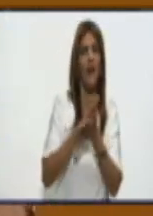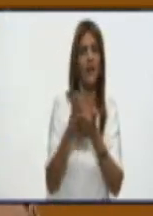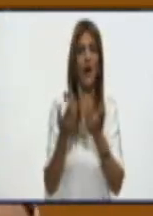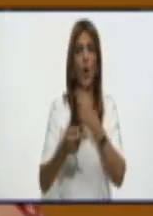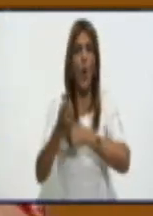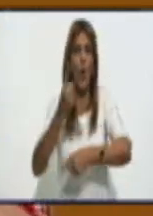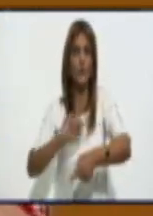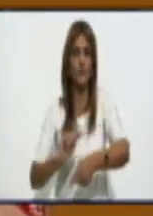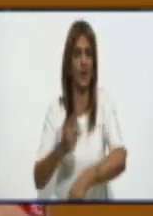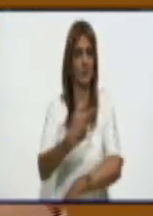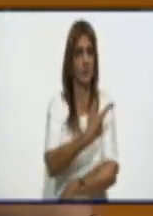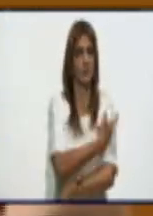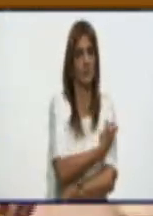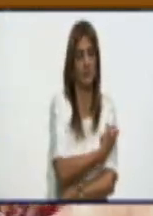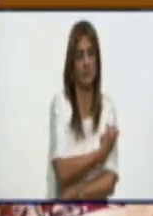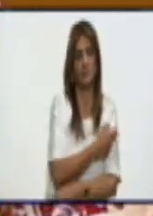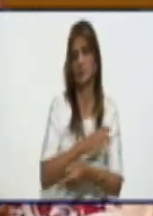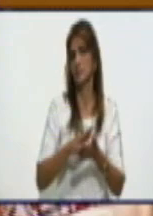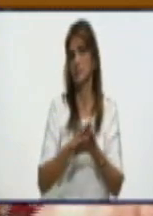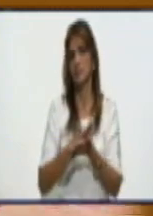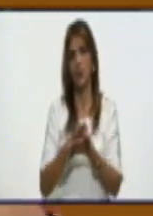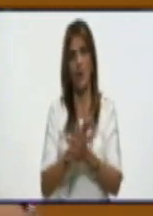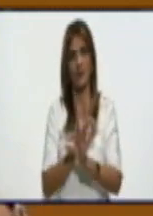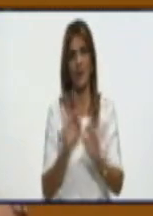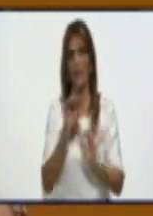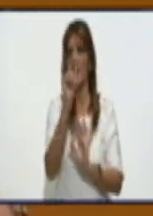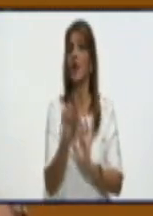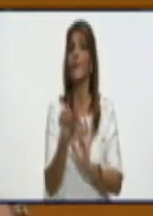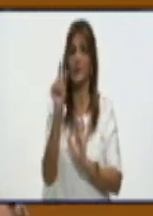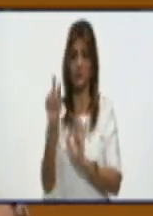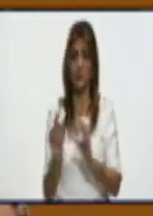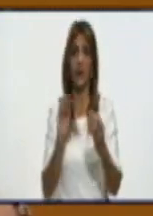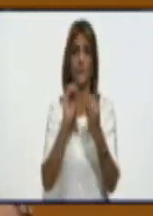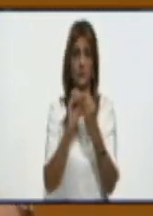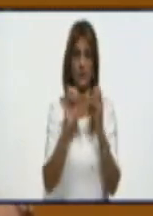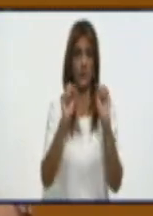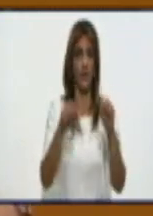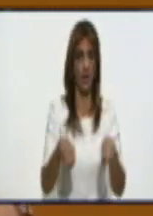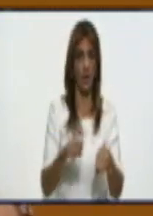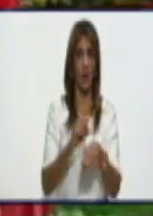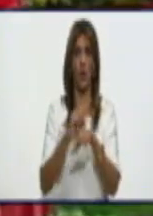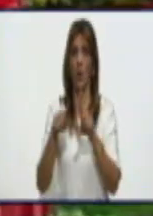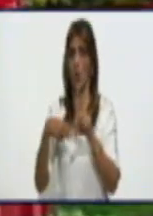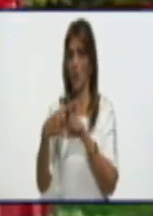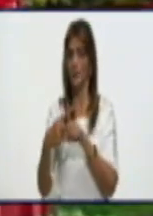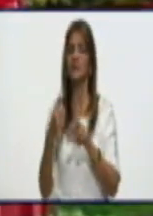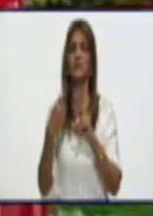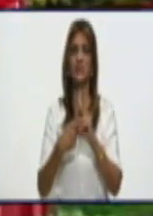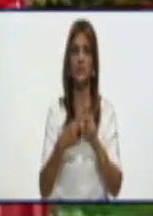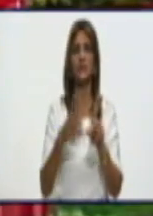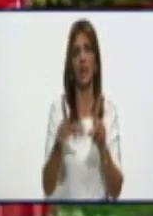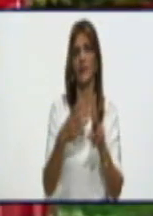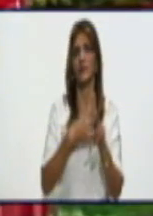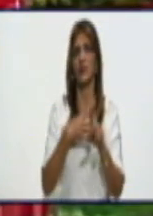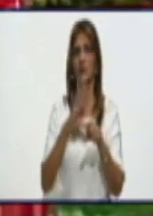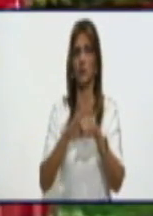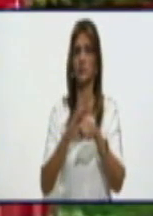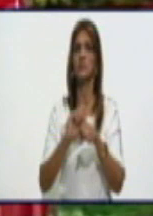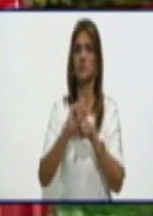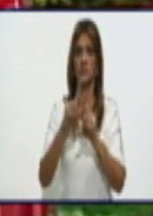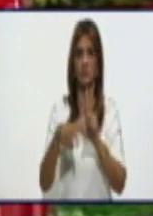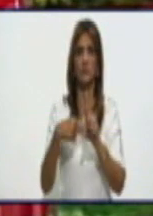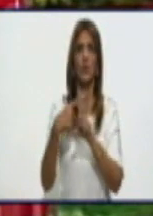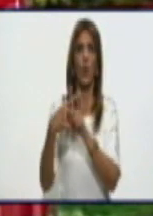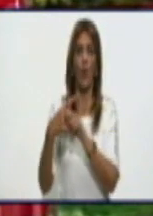en el ensayo clínico, ni en el proyecto de intervención. No, también hay que aclararle a los televidentes que